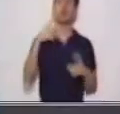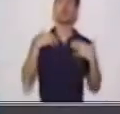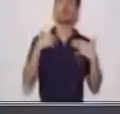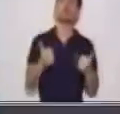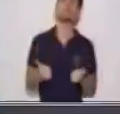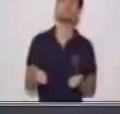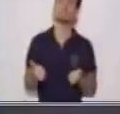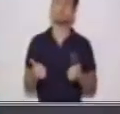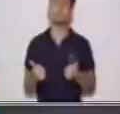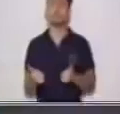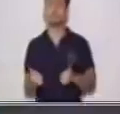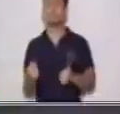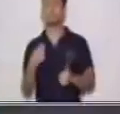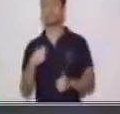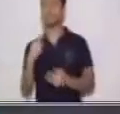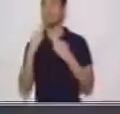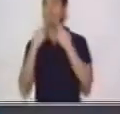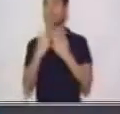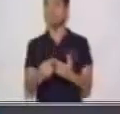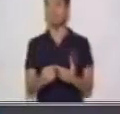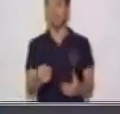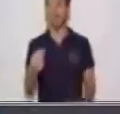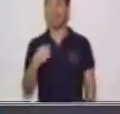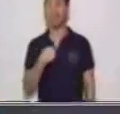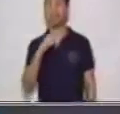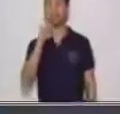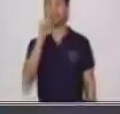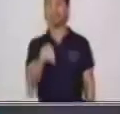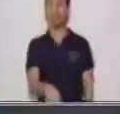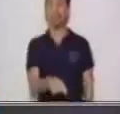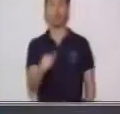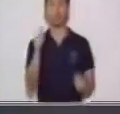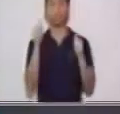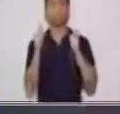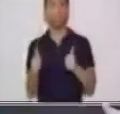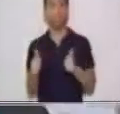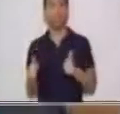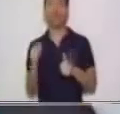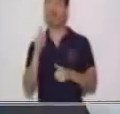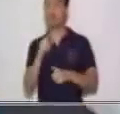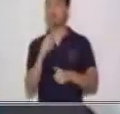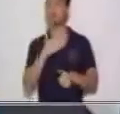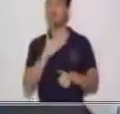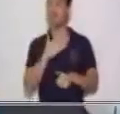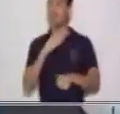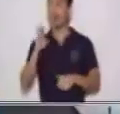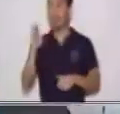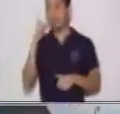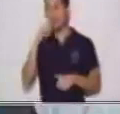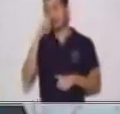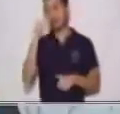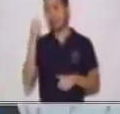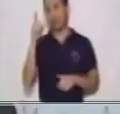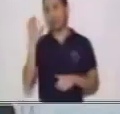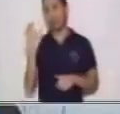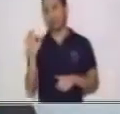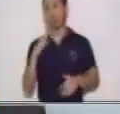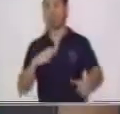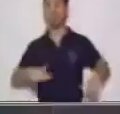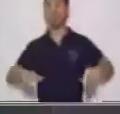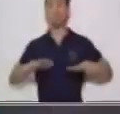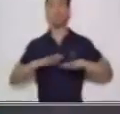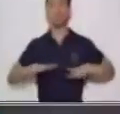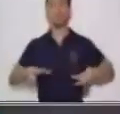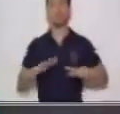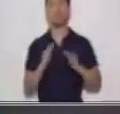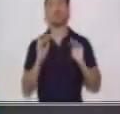Y nosotros respondemos, estoy bien. Es un estado de